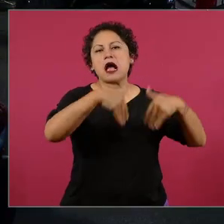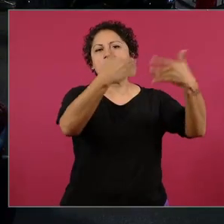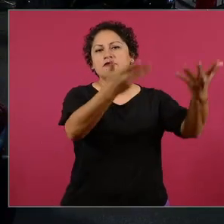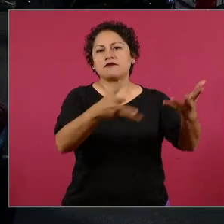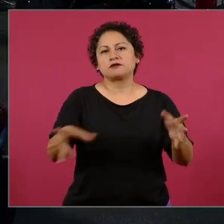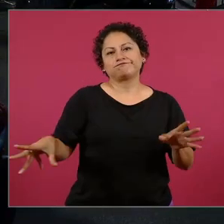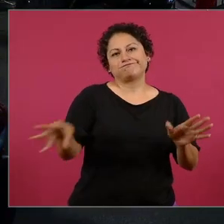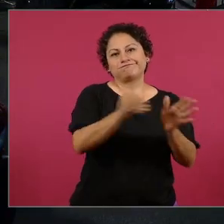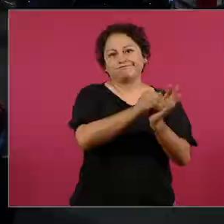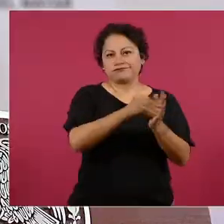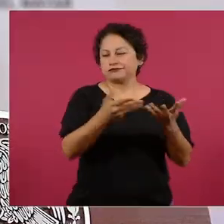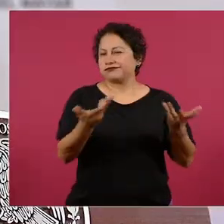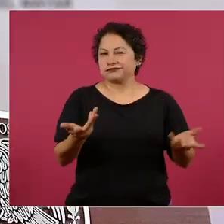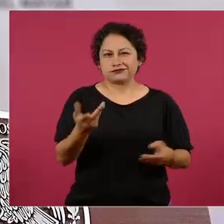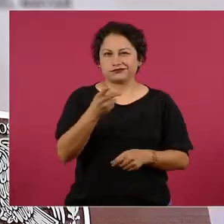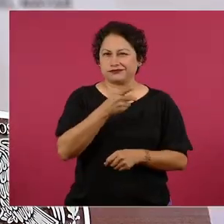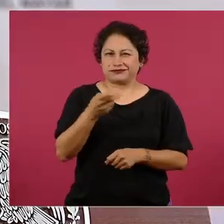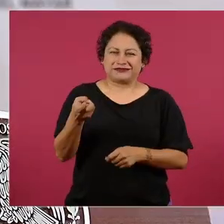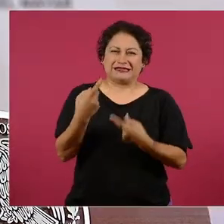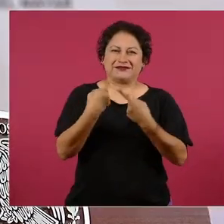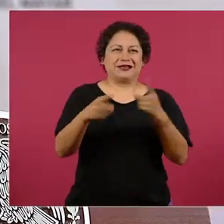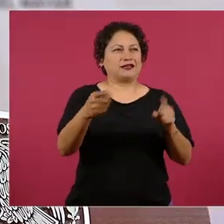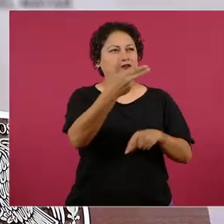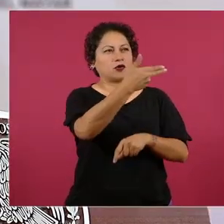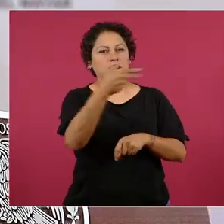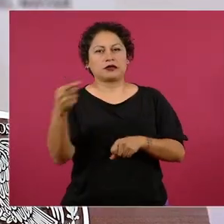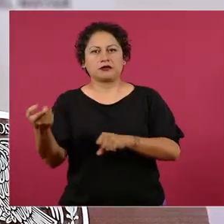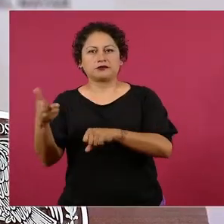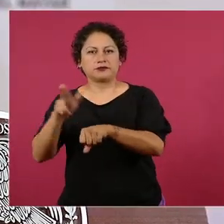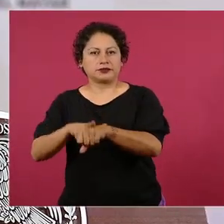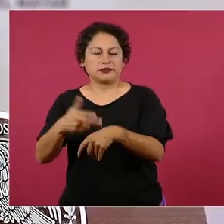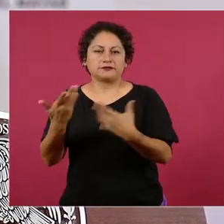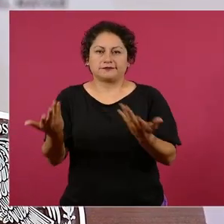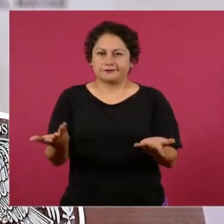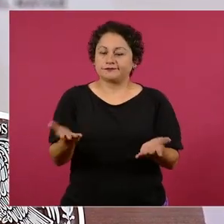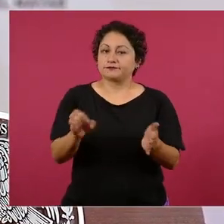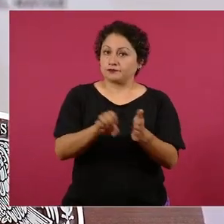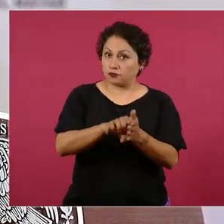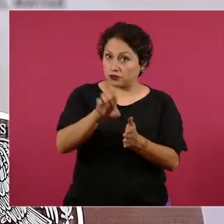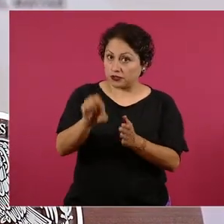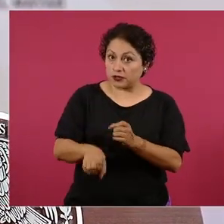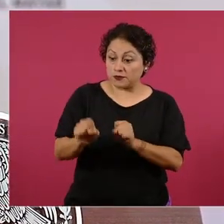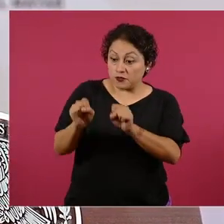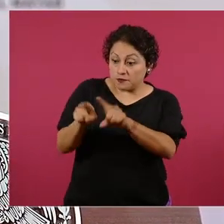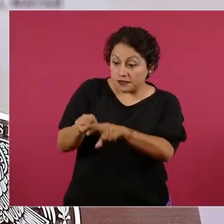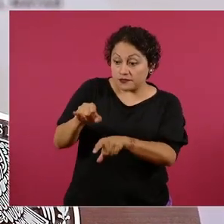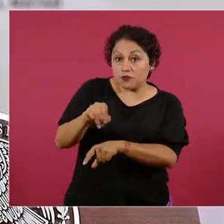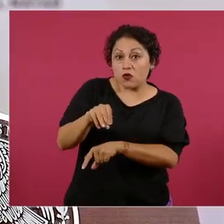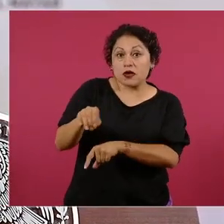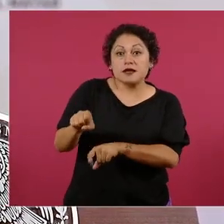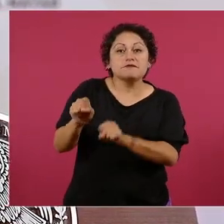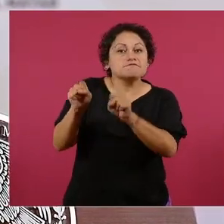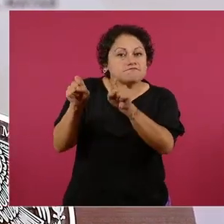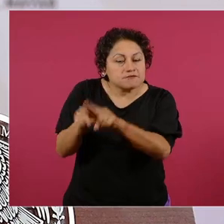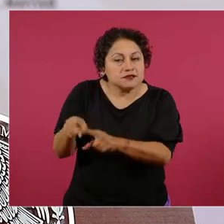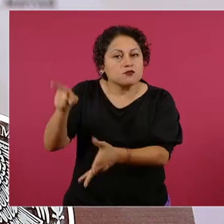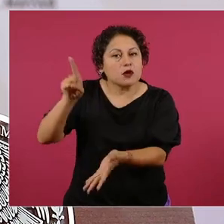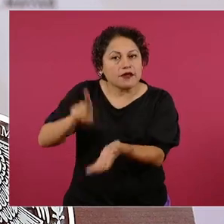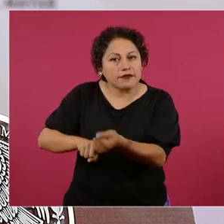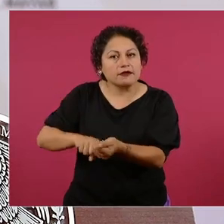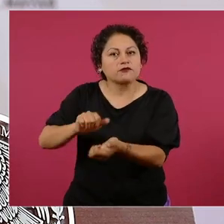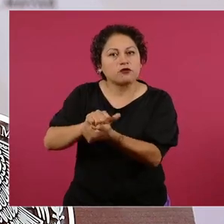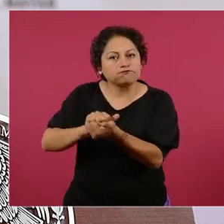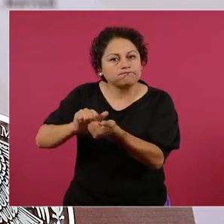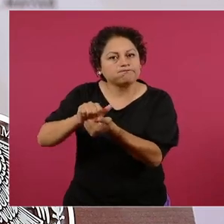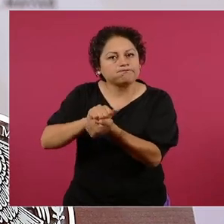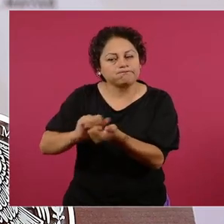sistemas de salud que no se privatizaron, el IMSS, por ejemplo, cuenta con sus propias lavanderías y su propio personal de lavandería. ¿Qué pasaba en